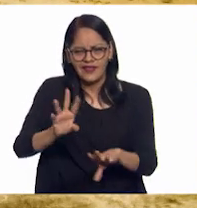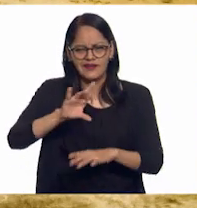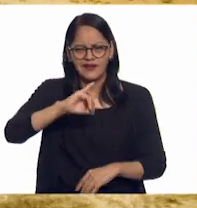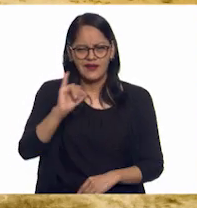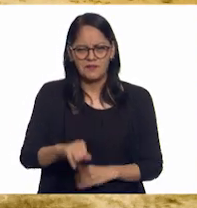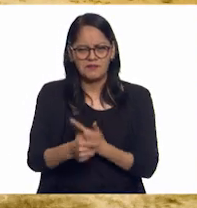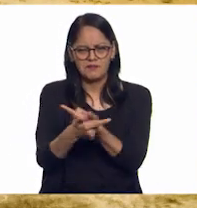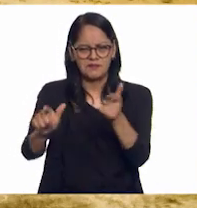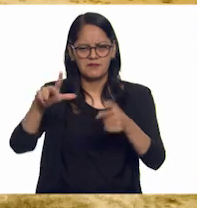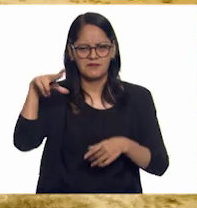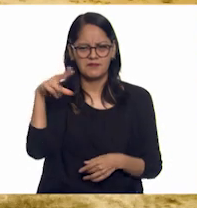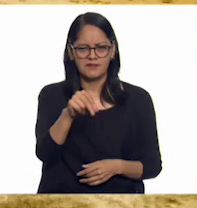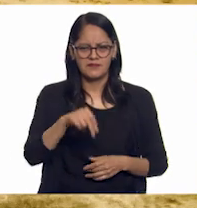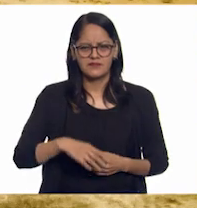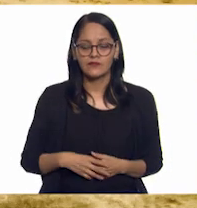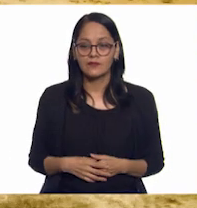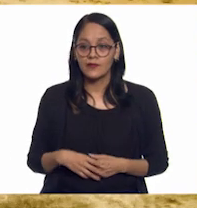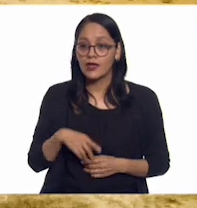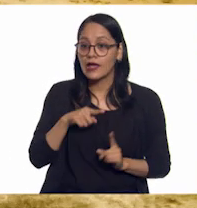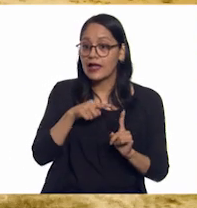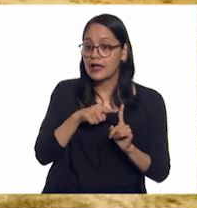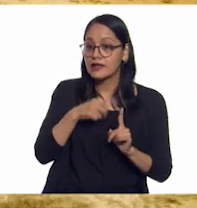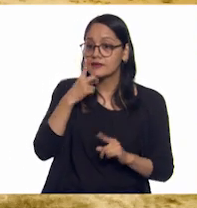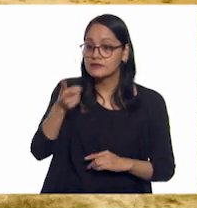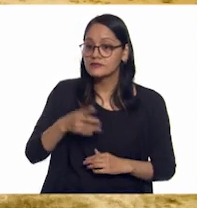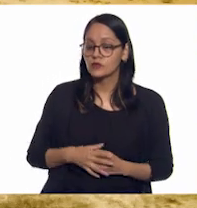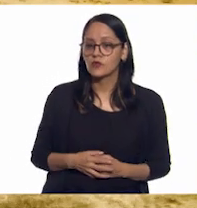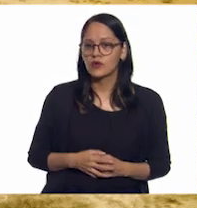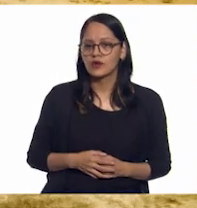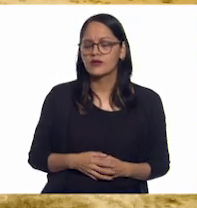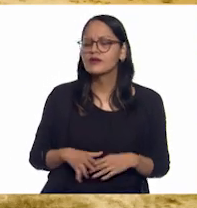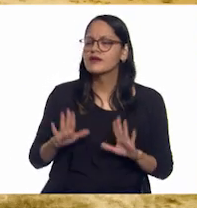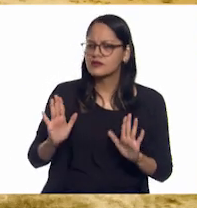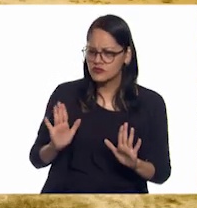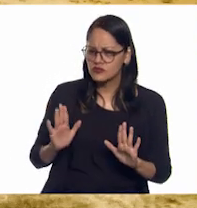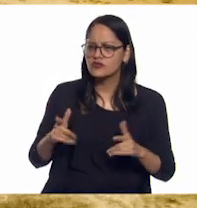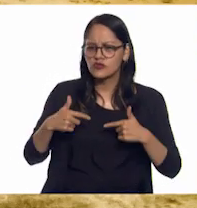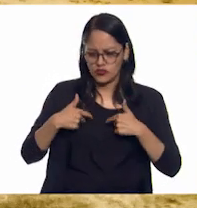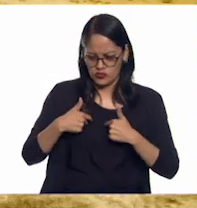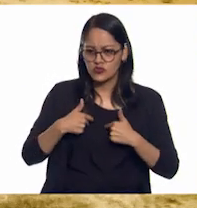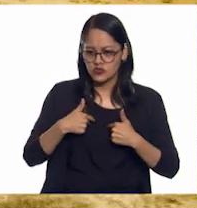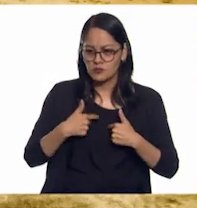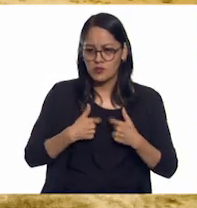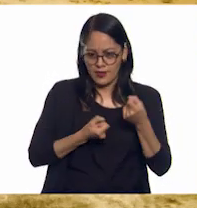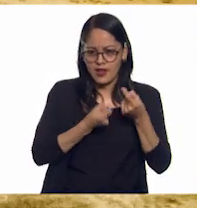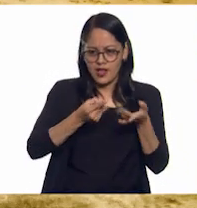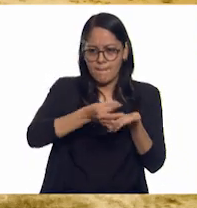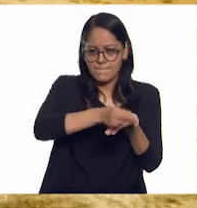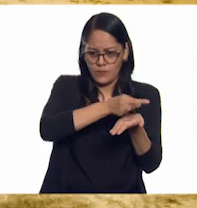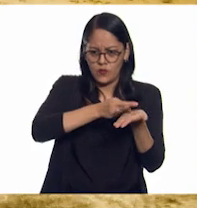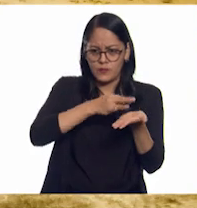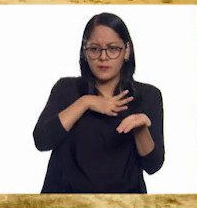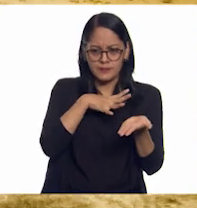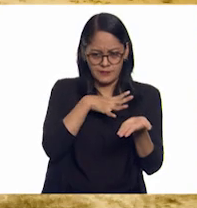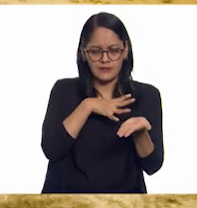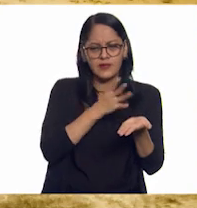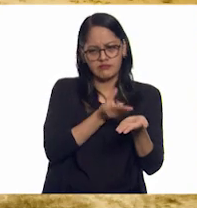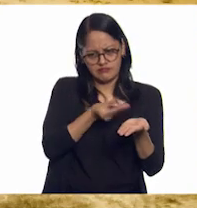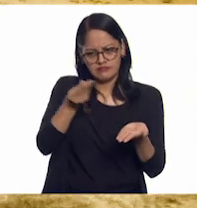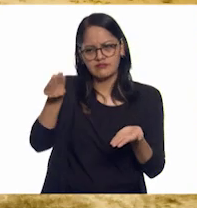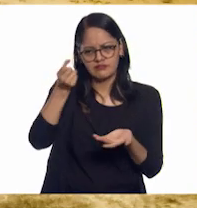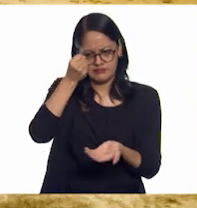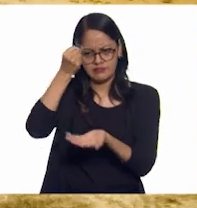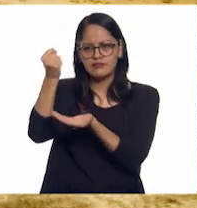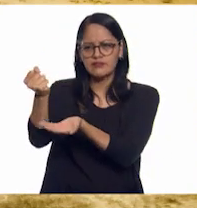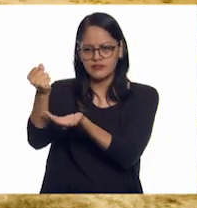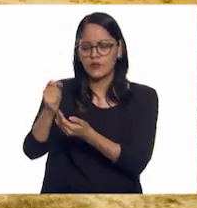libre! Urakimataro les dijo, ¡Les daré las únicas monedas que tengo! ¡Pero por favor,